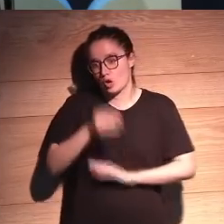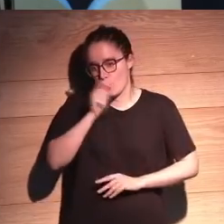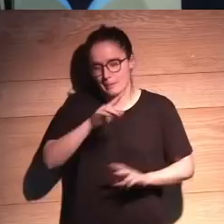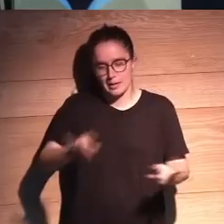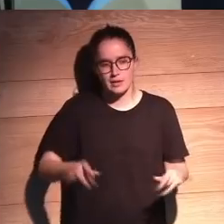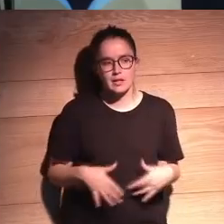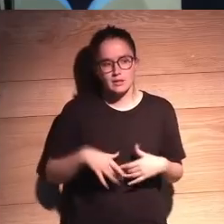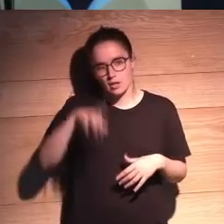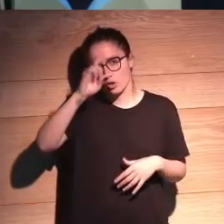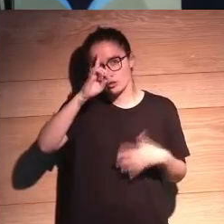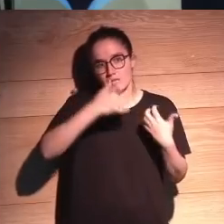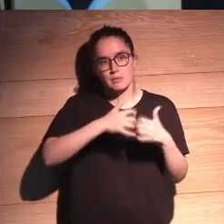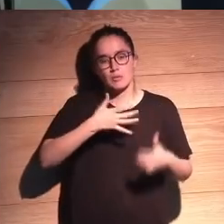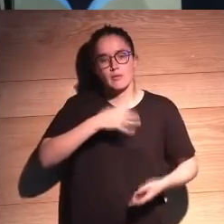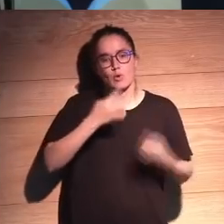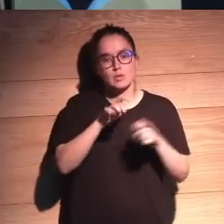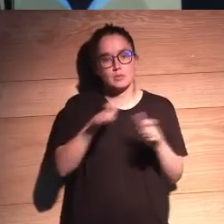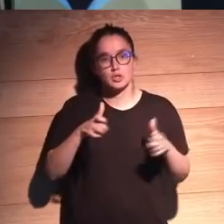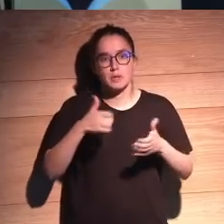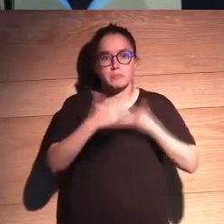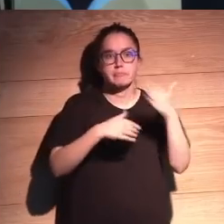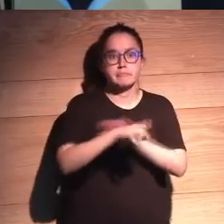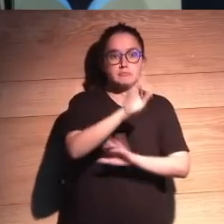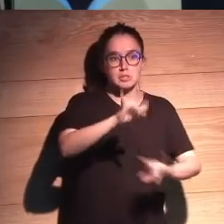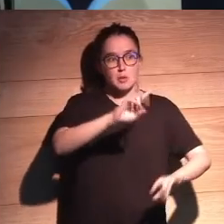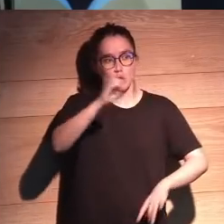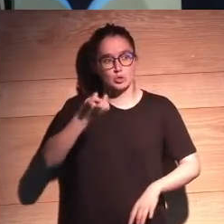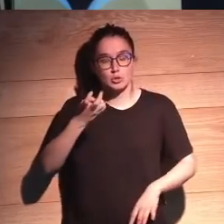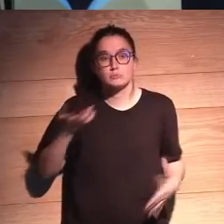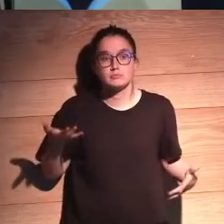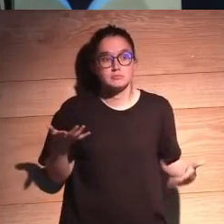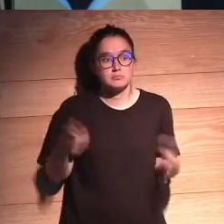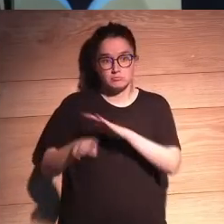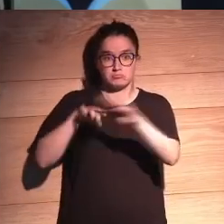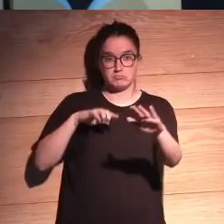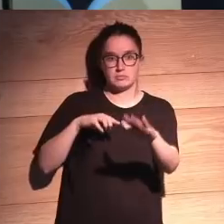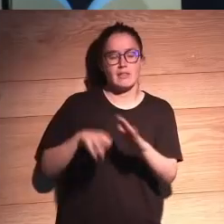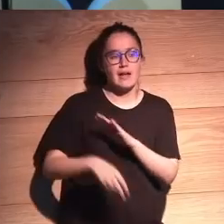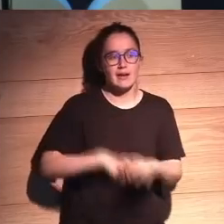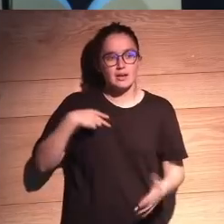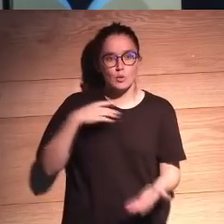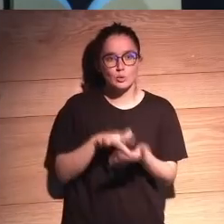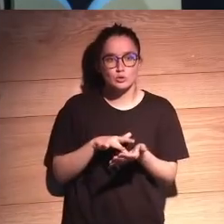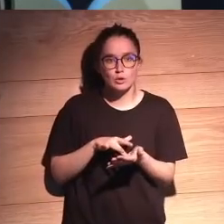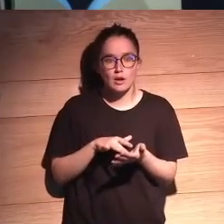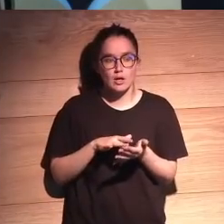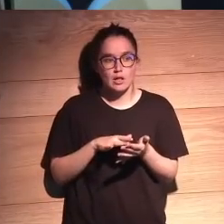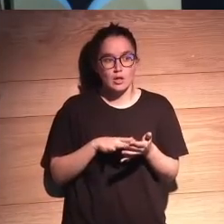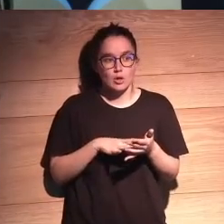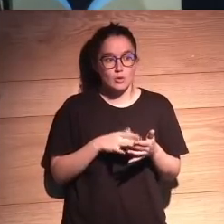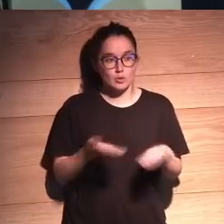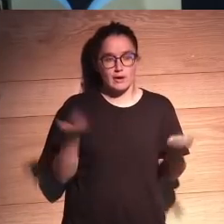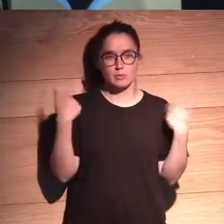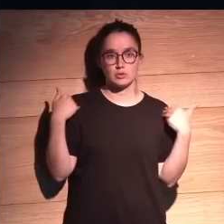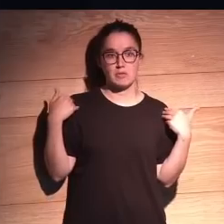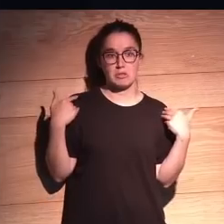pero yo no sé las máquinas habrá gente a lo mejor que sí que evolucione pero otros que bueno en general cuando tienes una te desligas de una